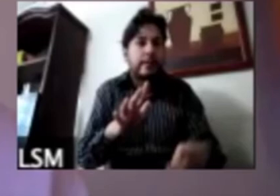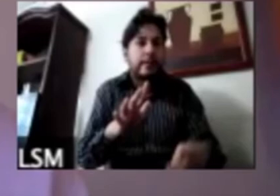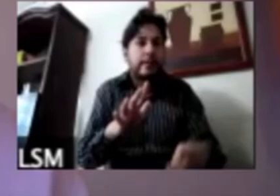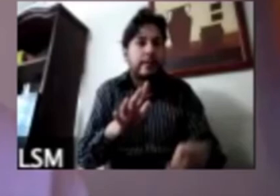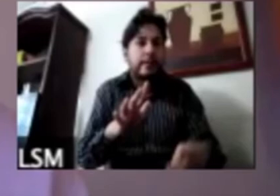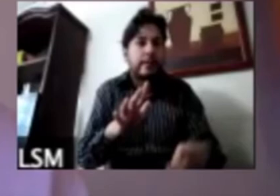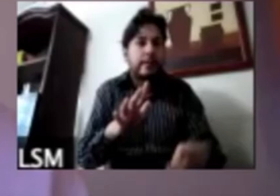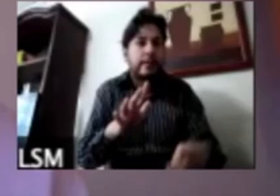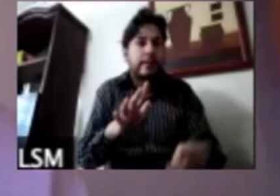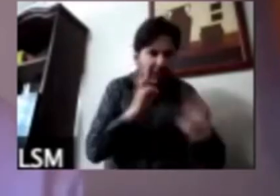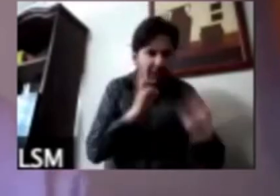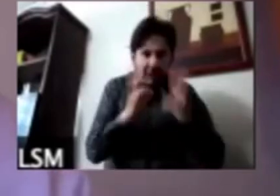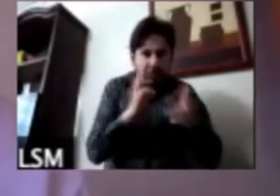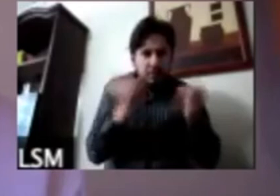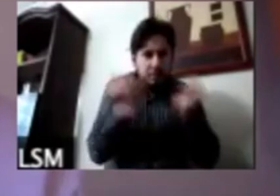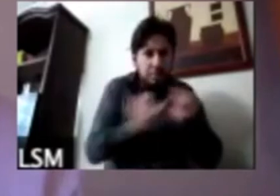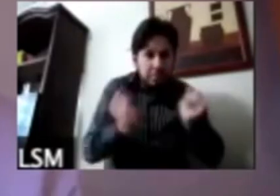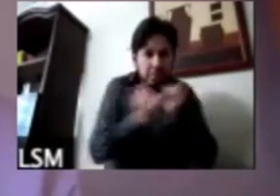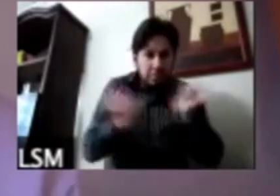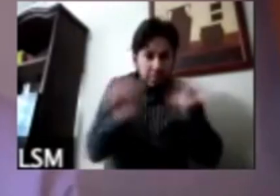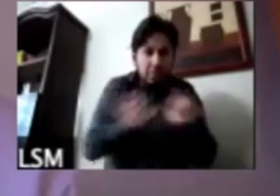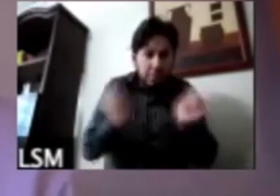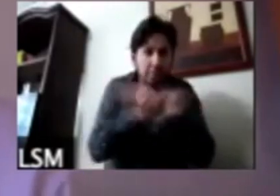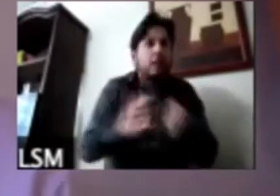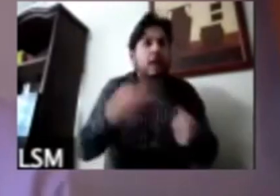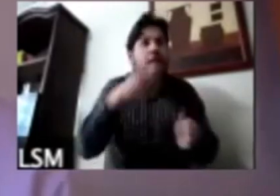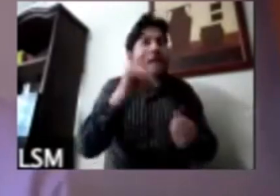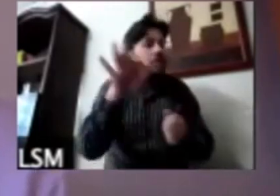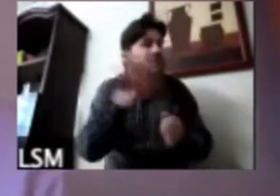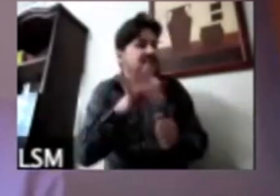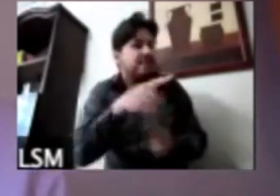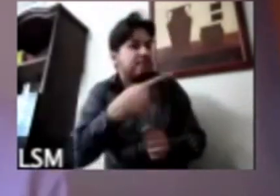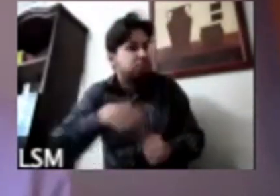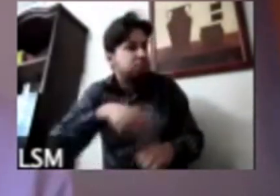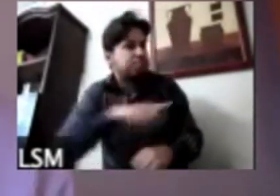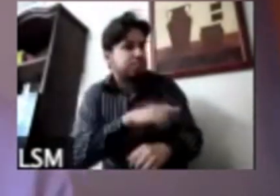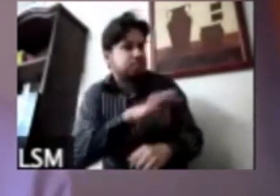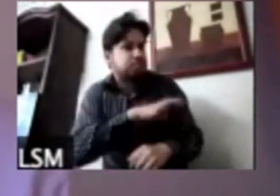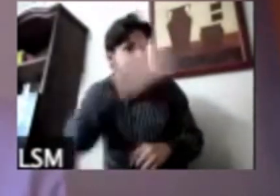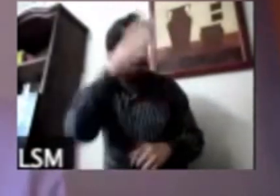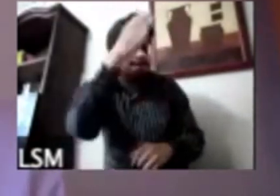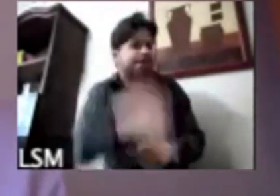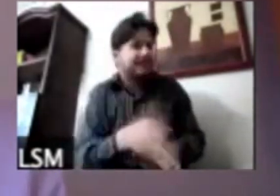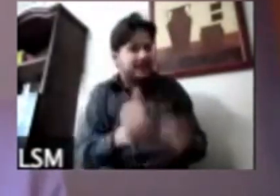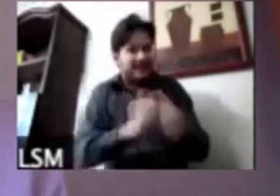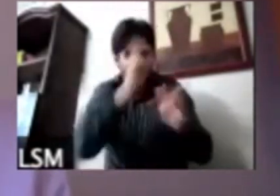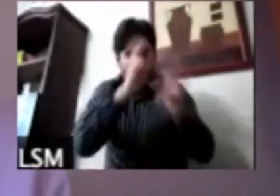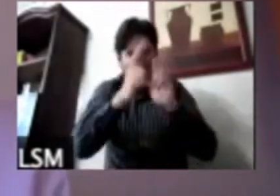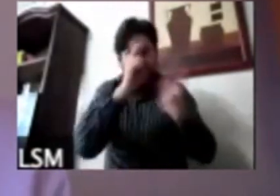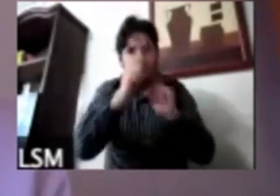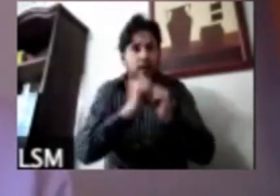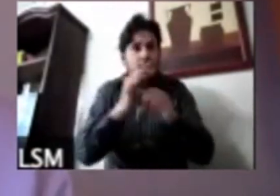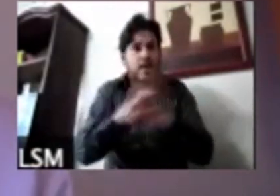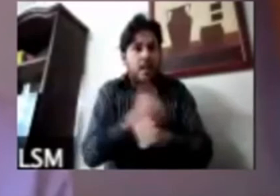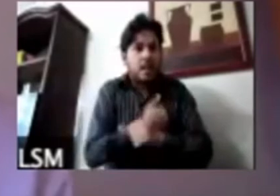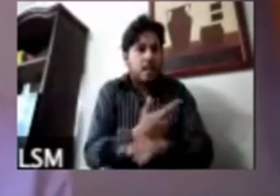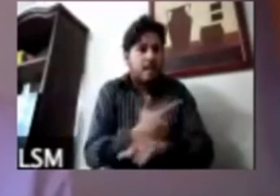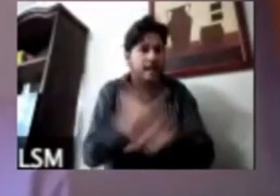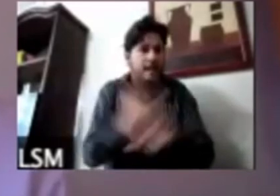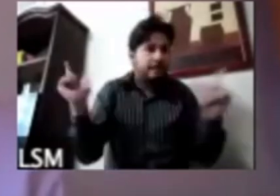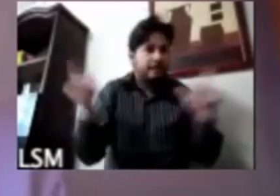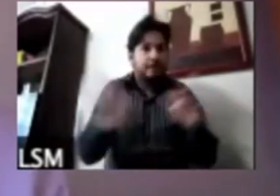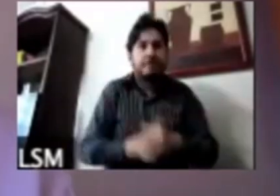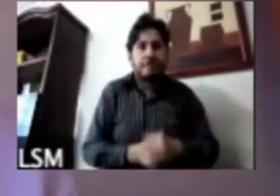esta posibilidad de aceptar restricción de libertades en favor de satisfactores